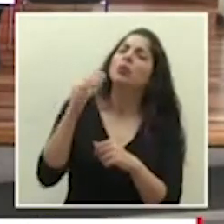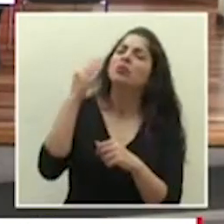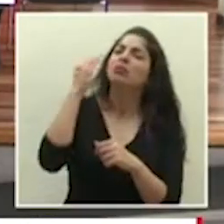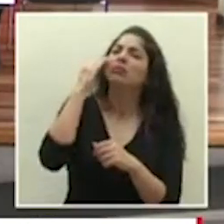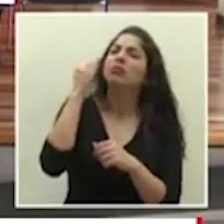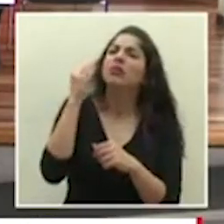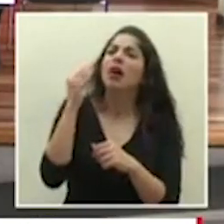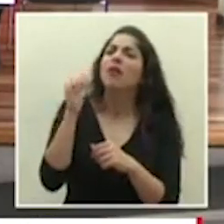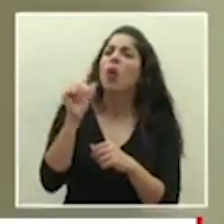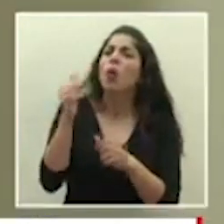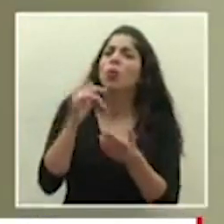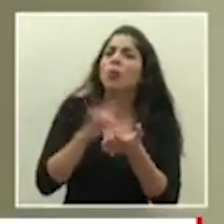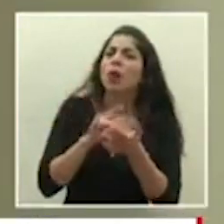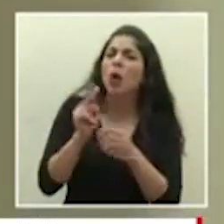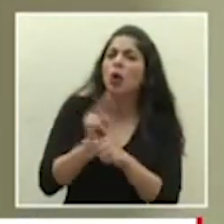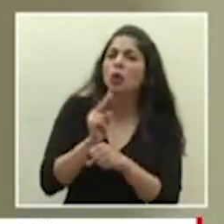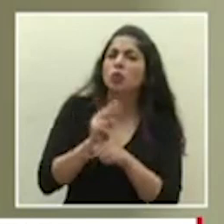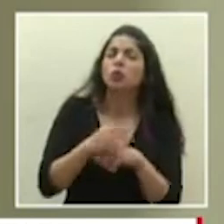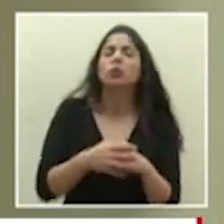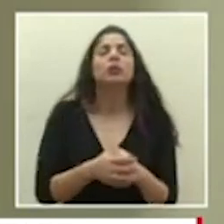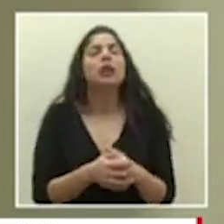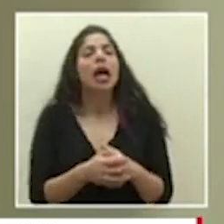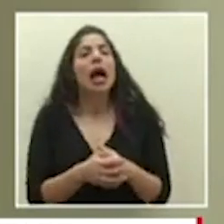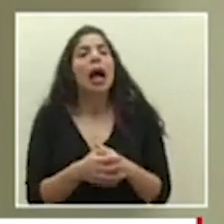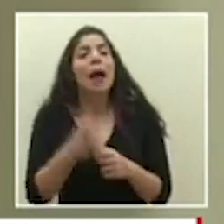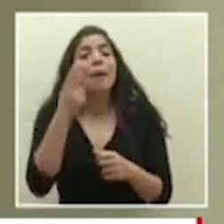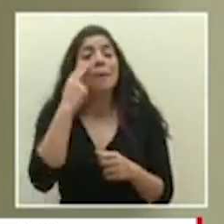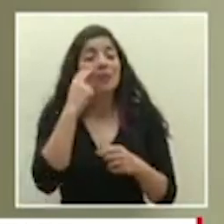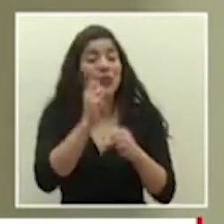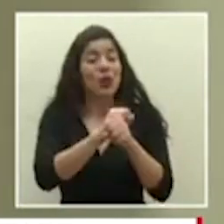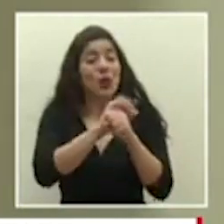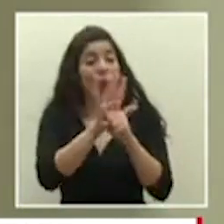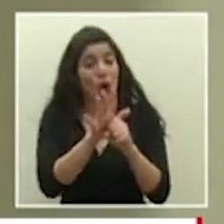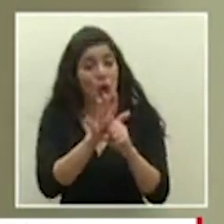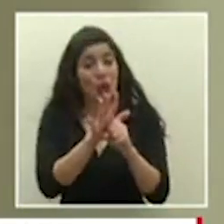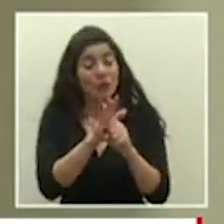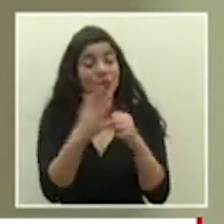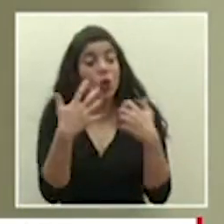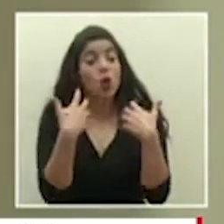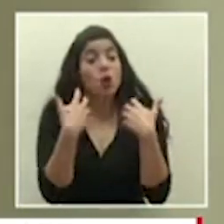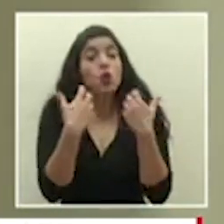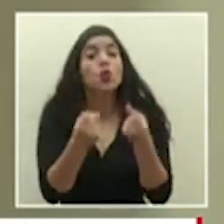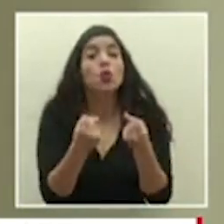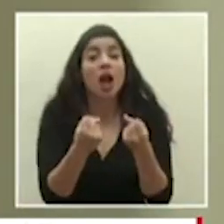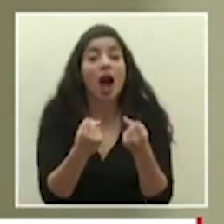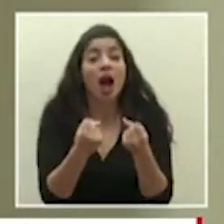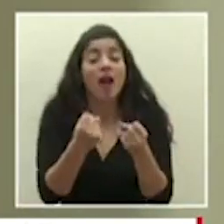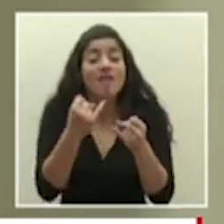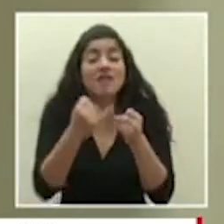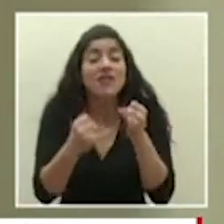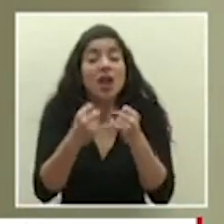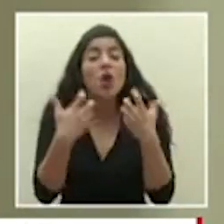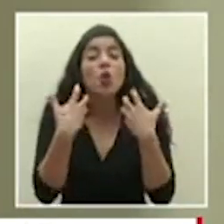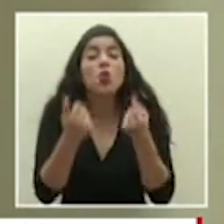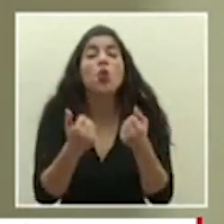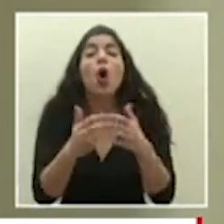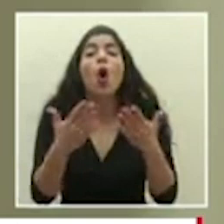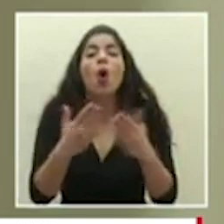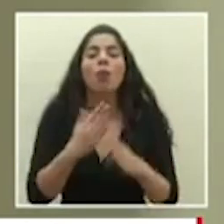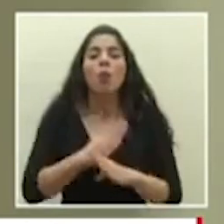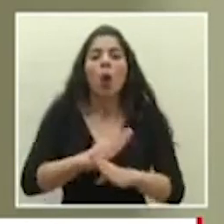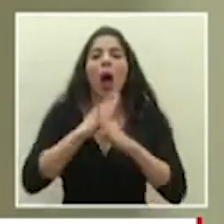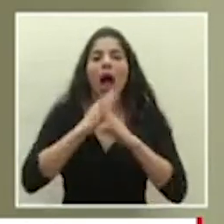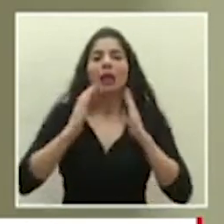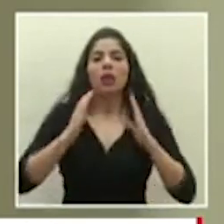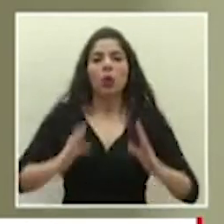bueno es que para COVID-19 la cura al final es son los anticuerpos